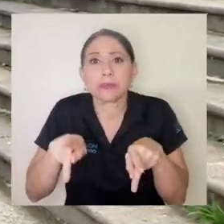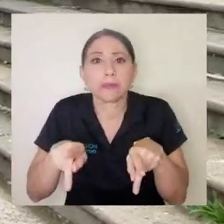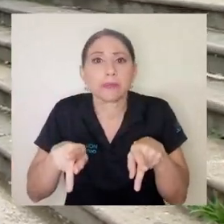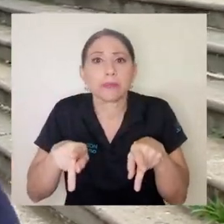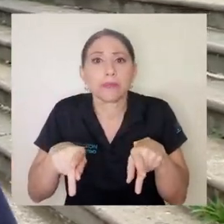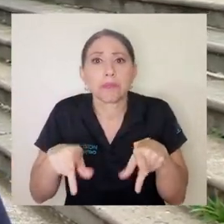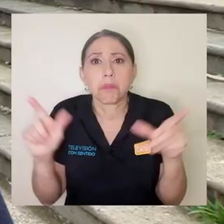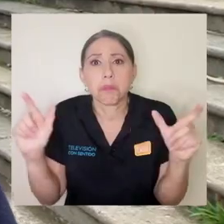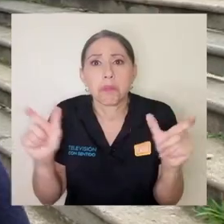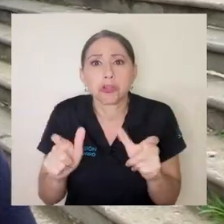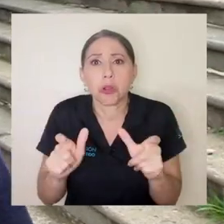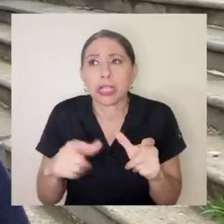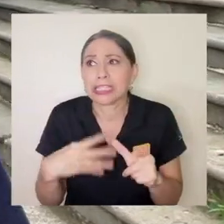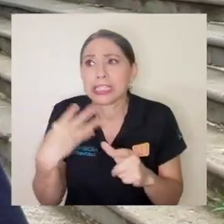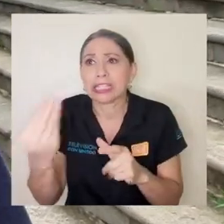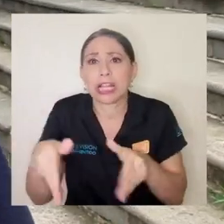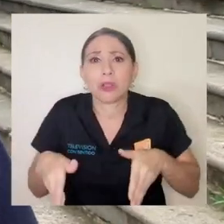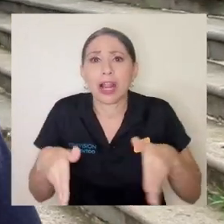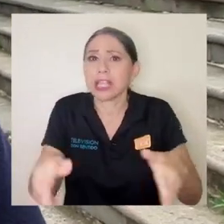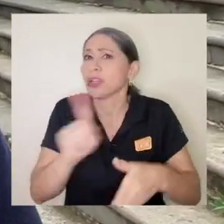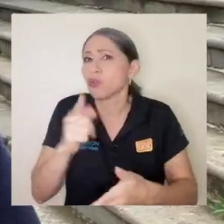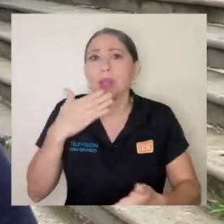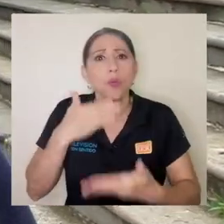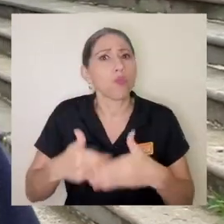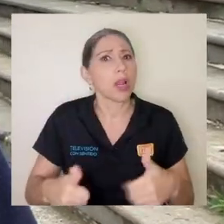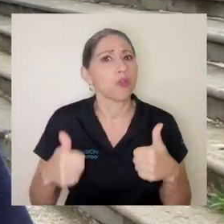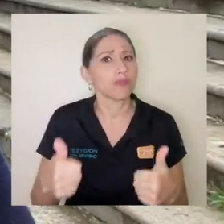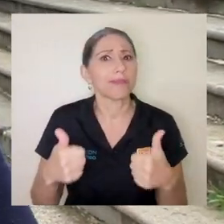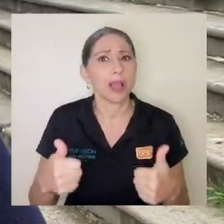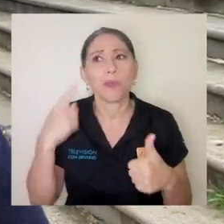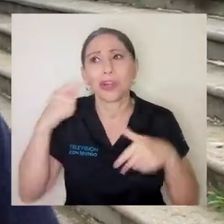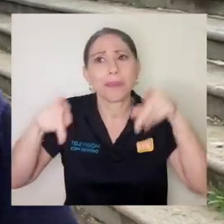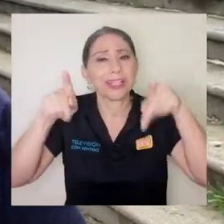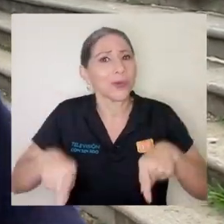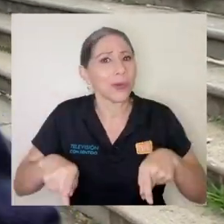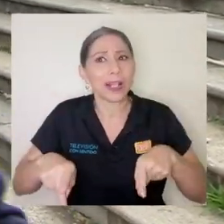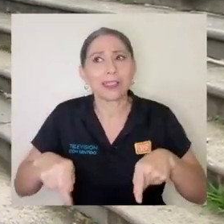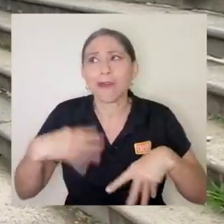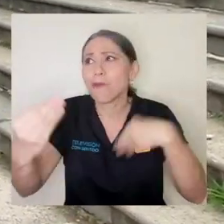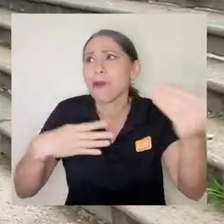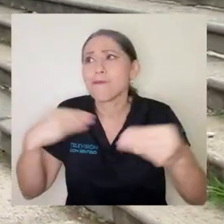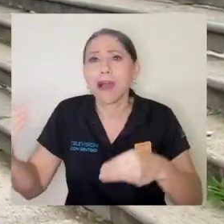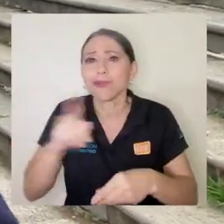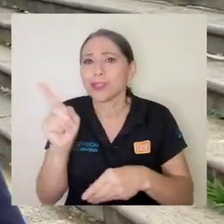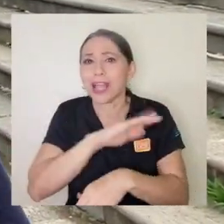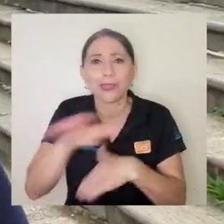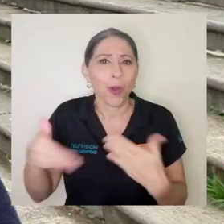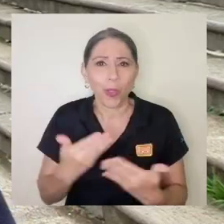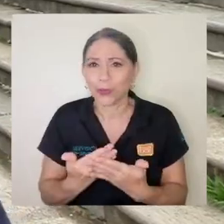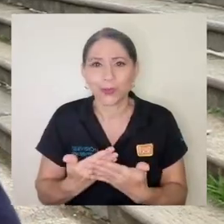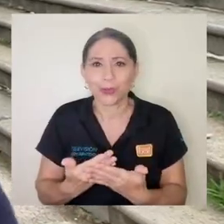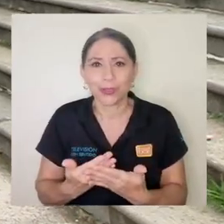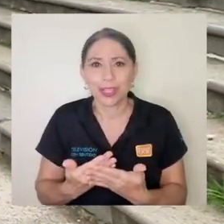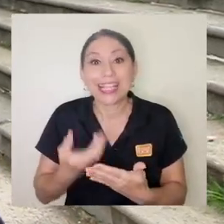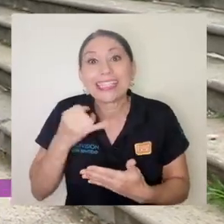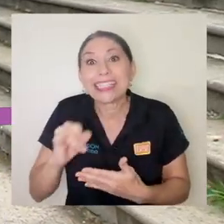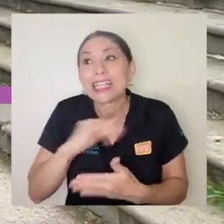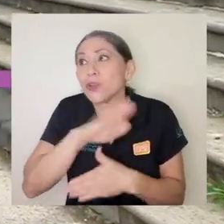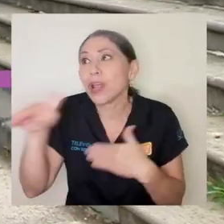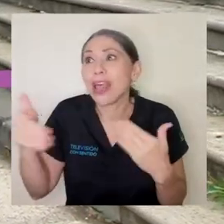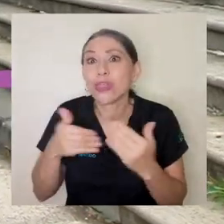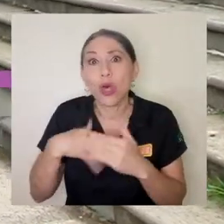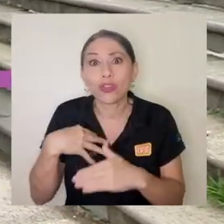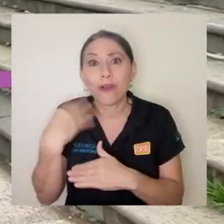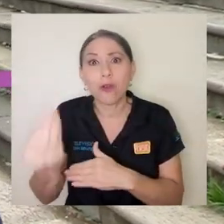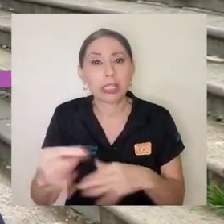no está muy bueno porque los habitantes no están todos si estuvieran todos estuviera todo